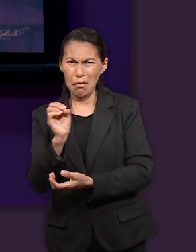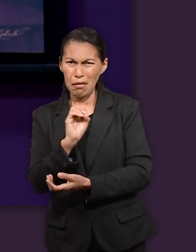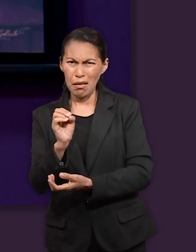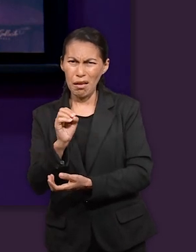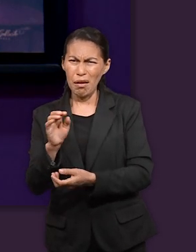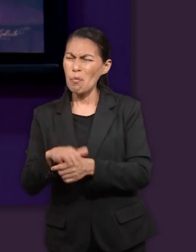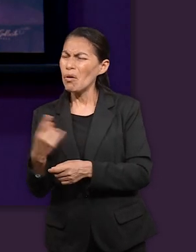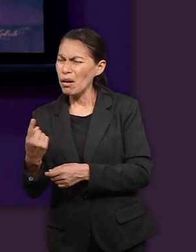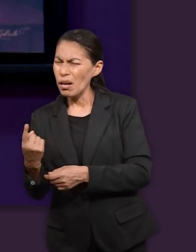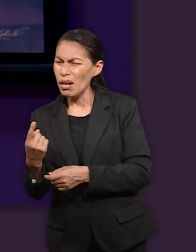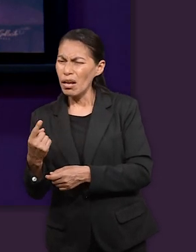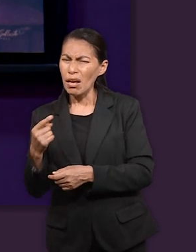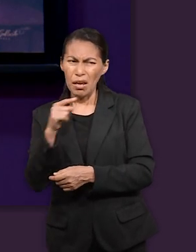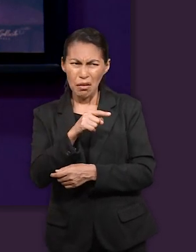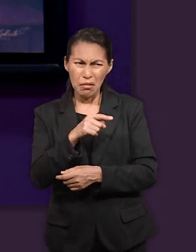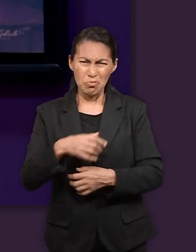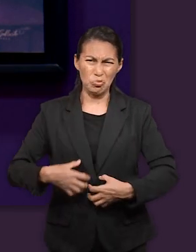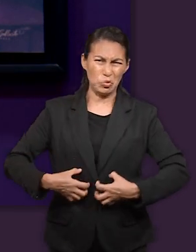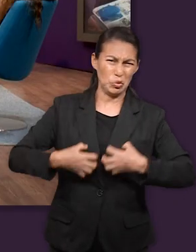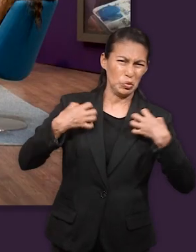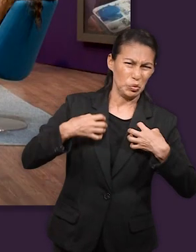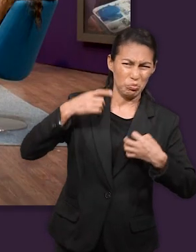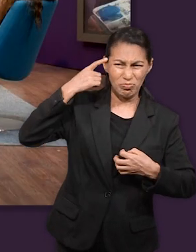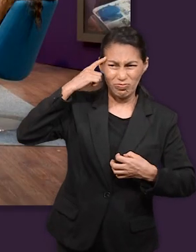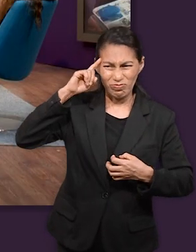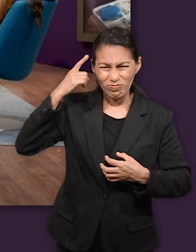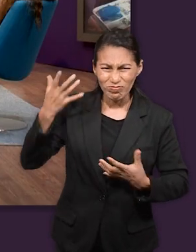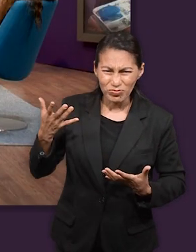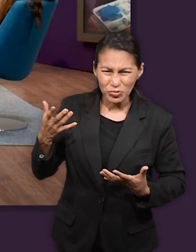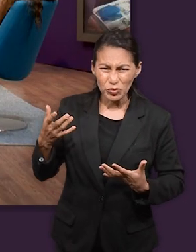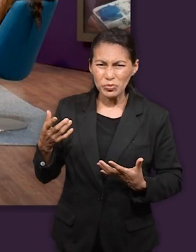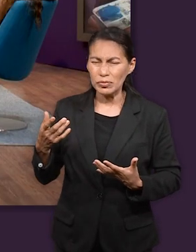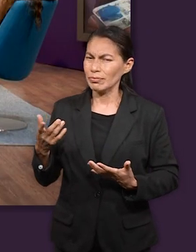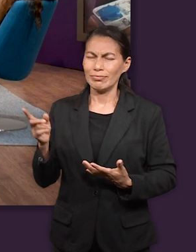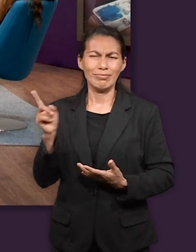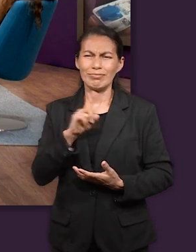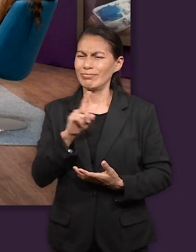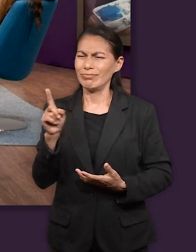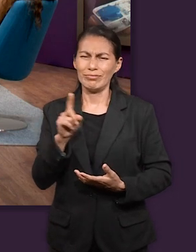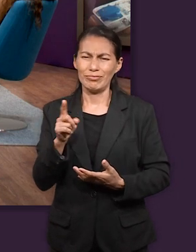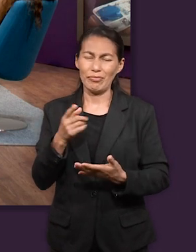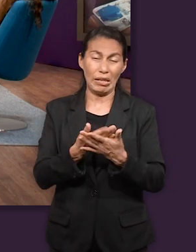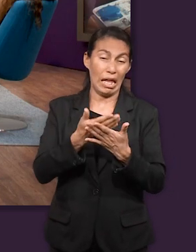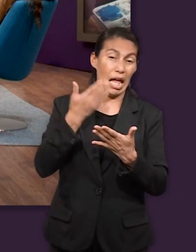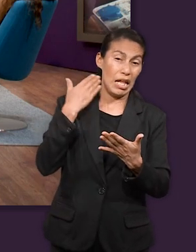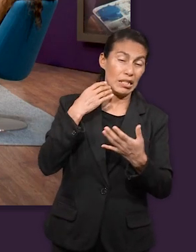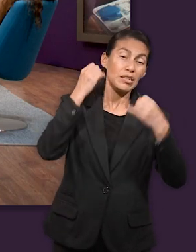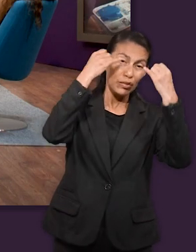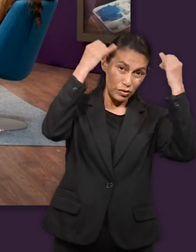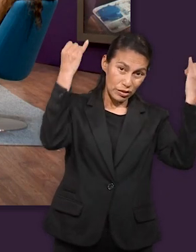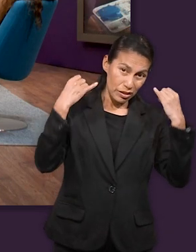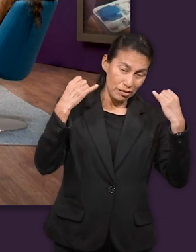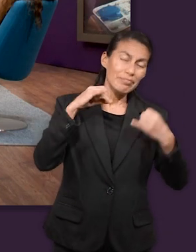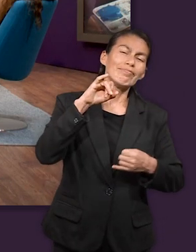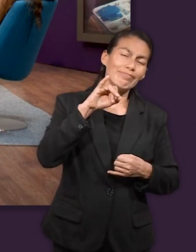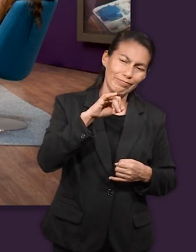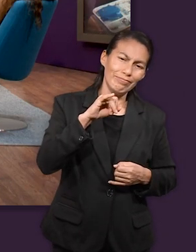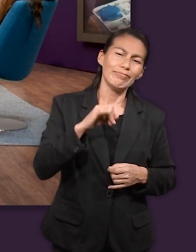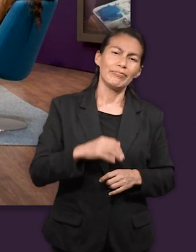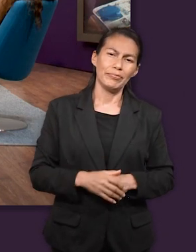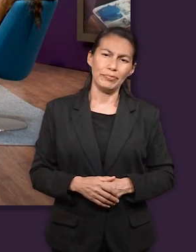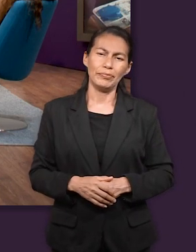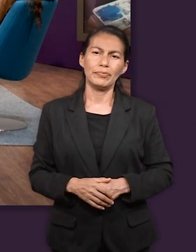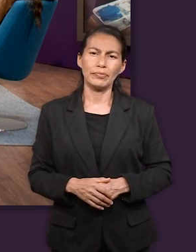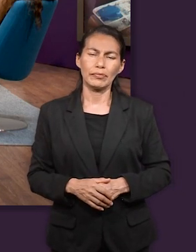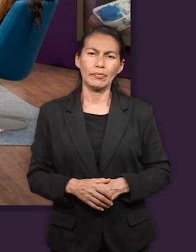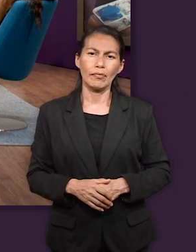favoritismo exacto que había un favoritismo por él no había esa misma envidia que tenían